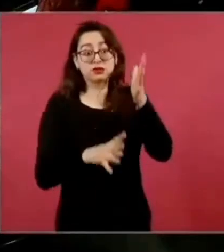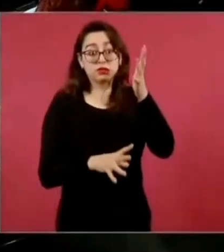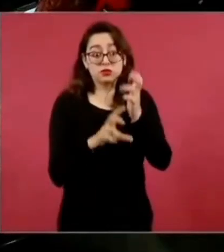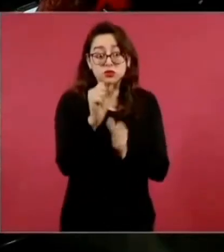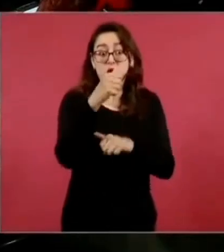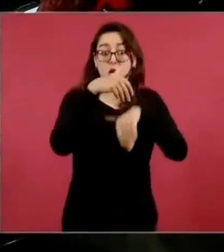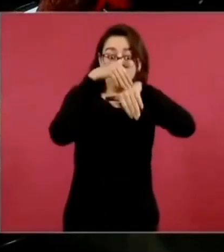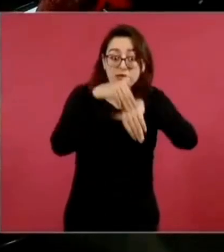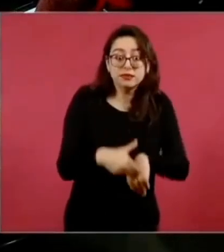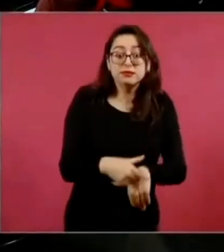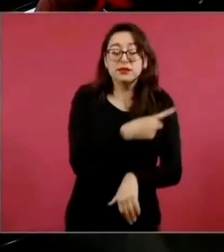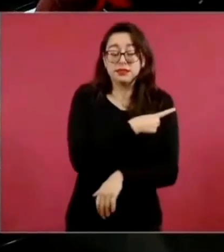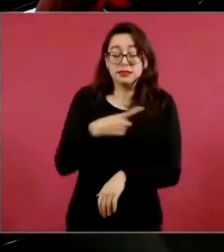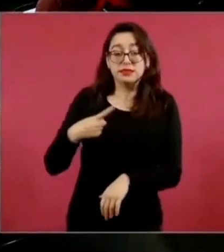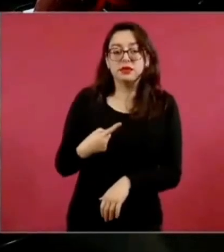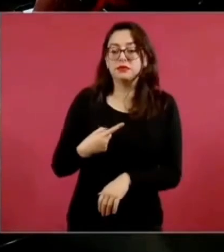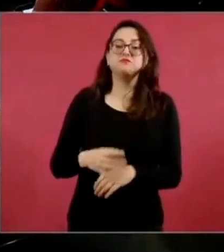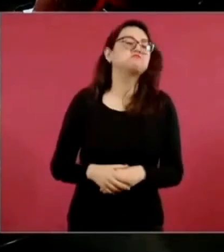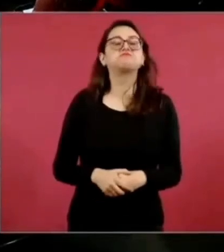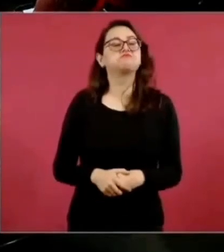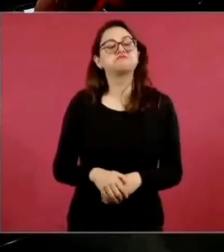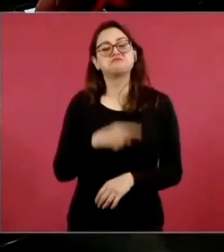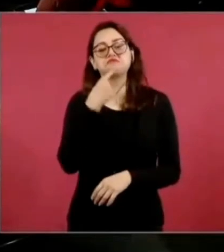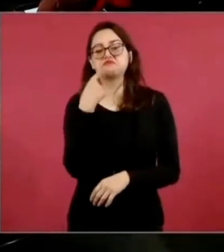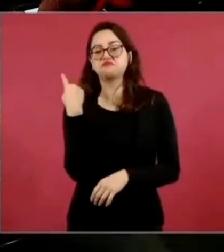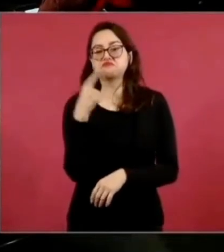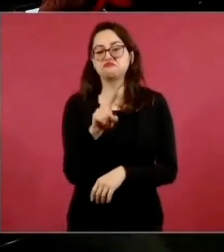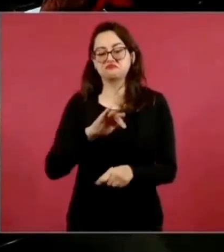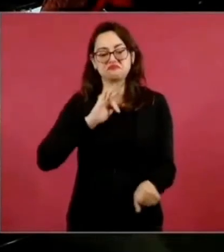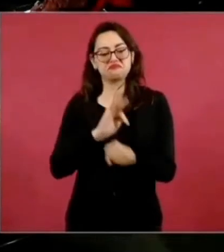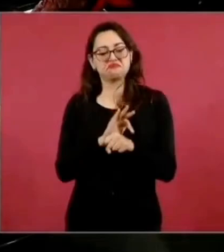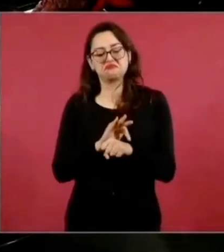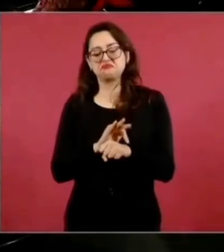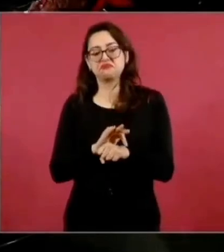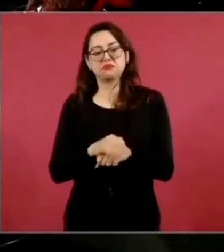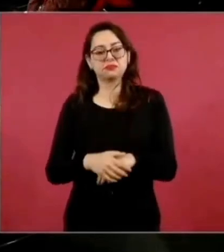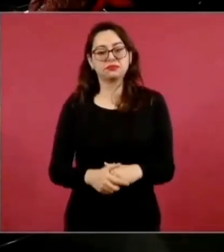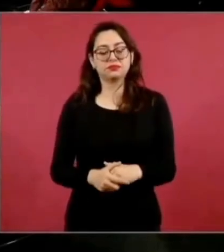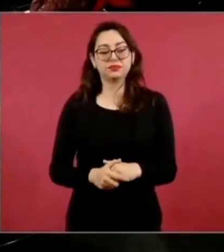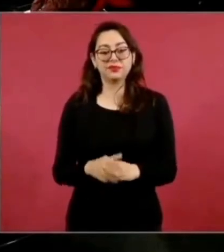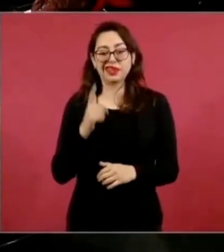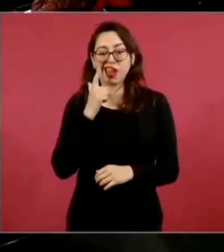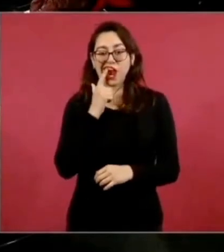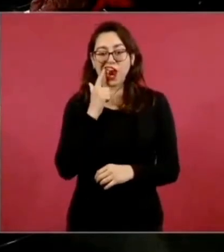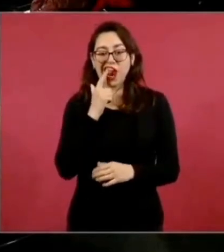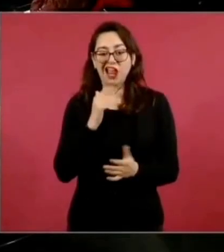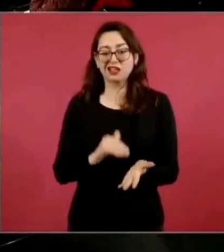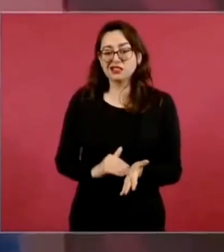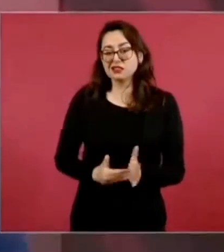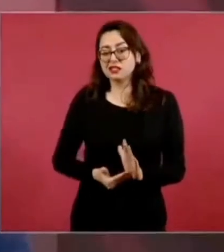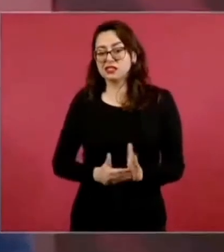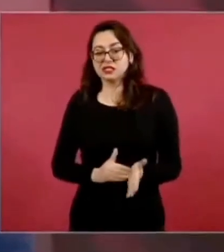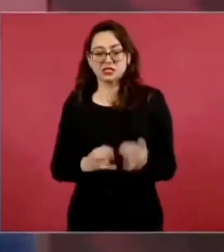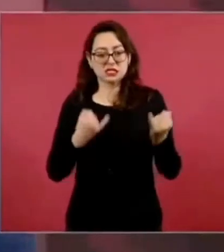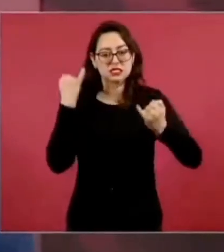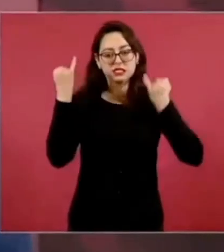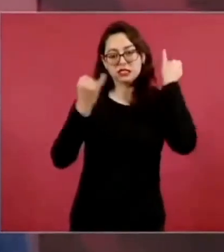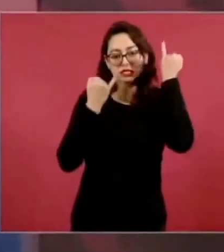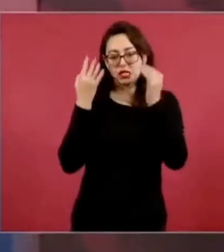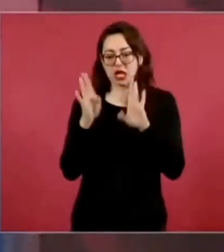se amparan o utilizan un instrumento